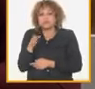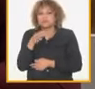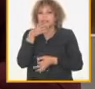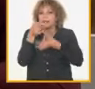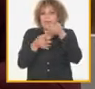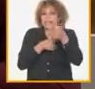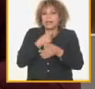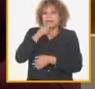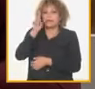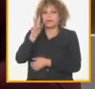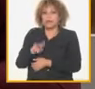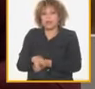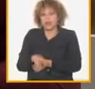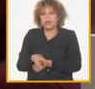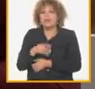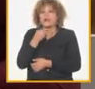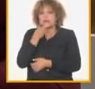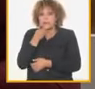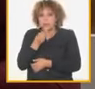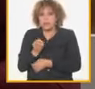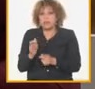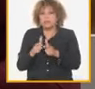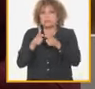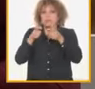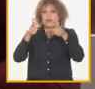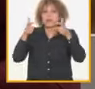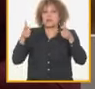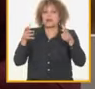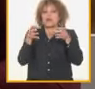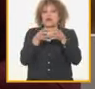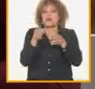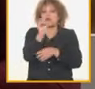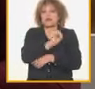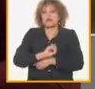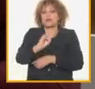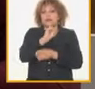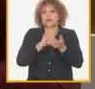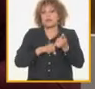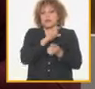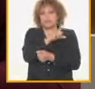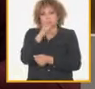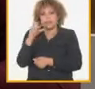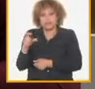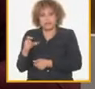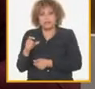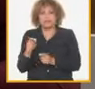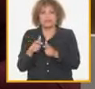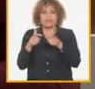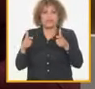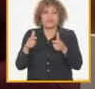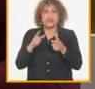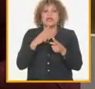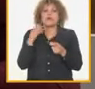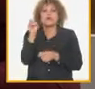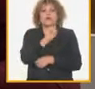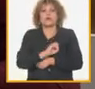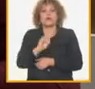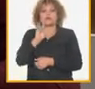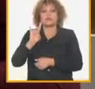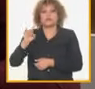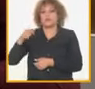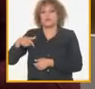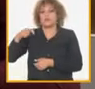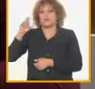y pueden seguir fortaleciendo el partido en su esencia como alma de la revolución